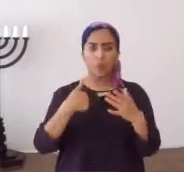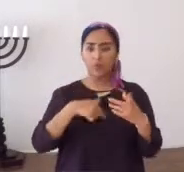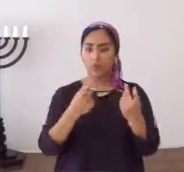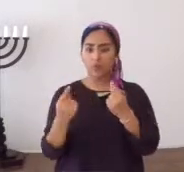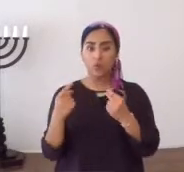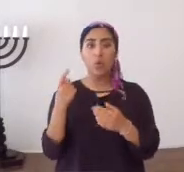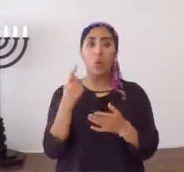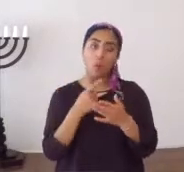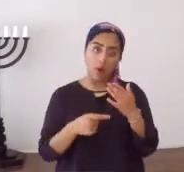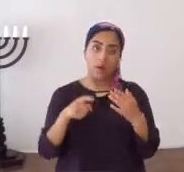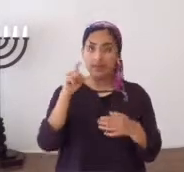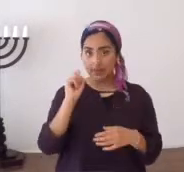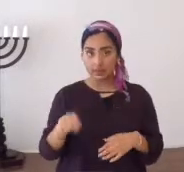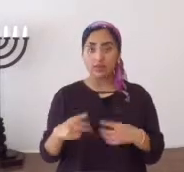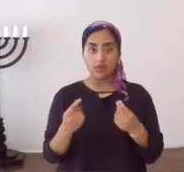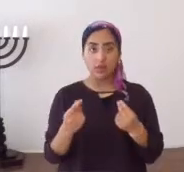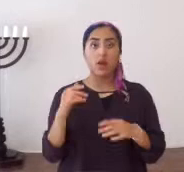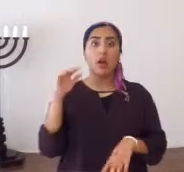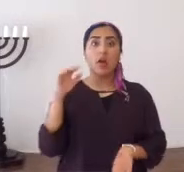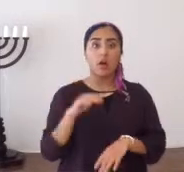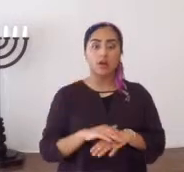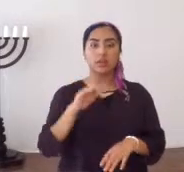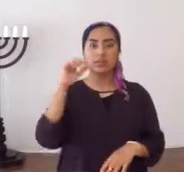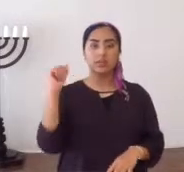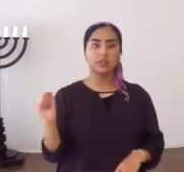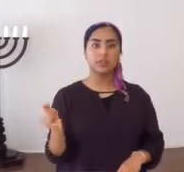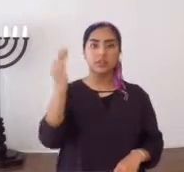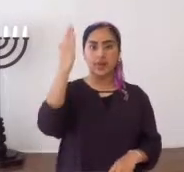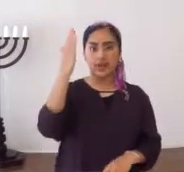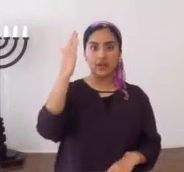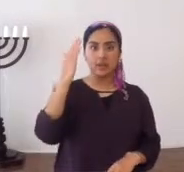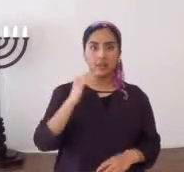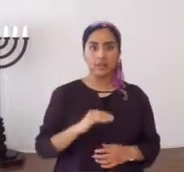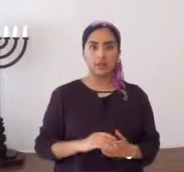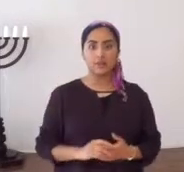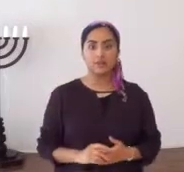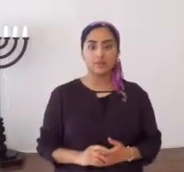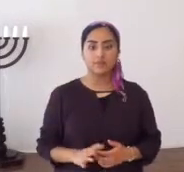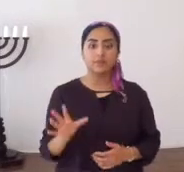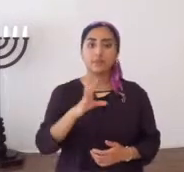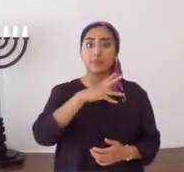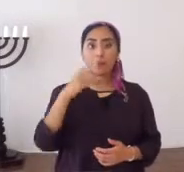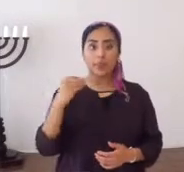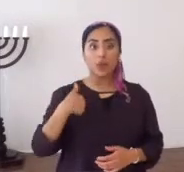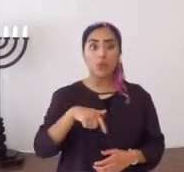puede encontrar todo lo que hacemos, o lo que se debe de hacer, en Shabbat.